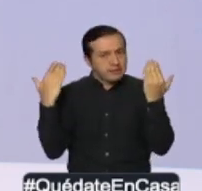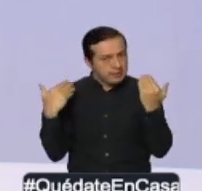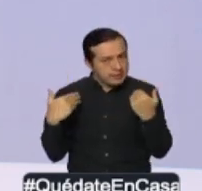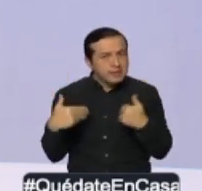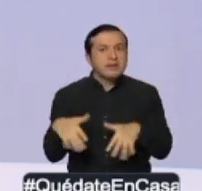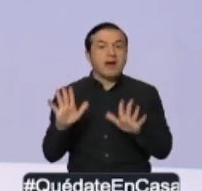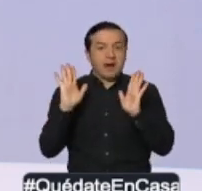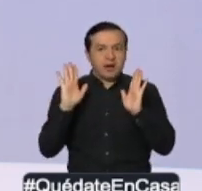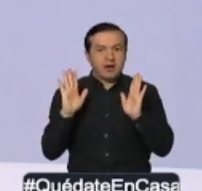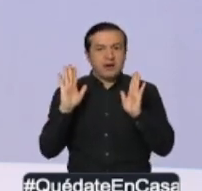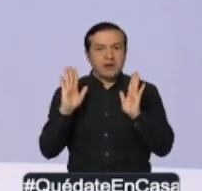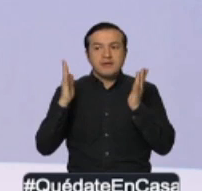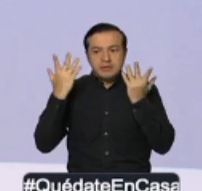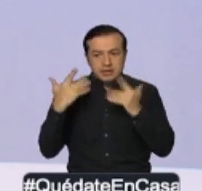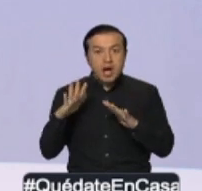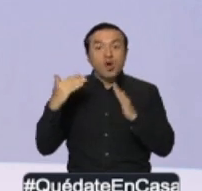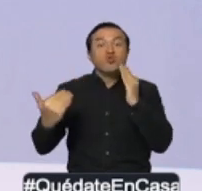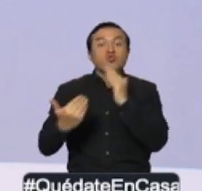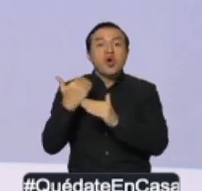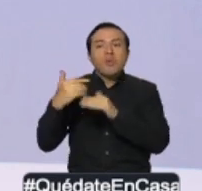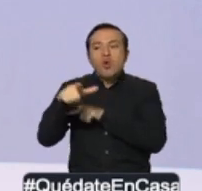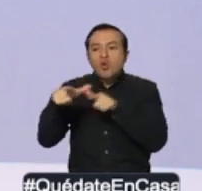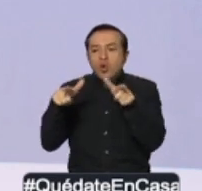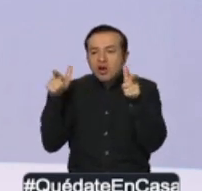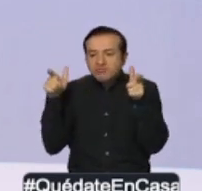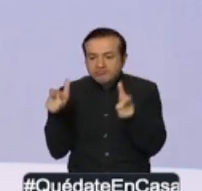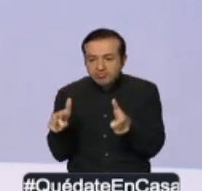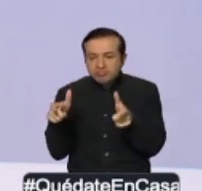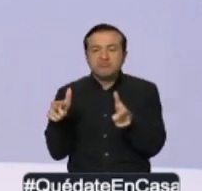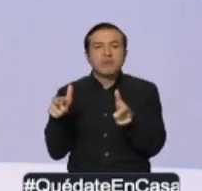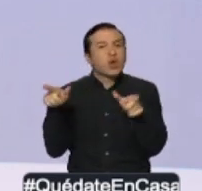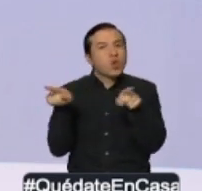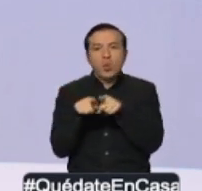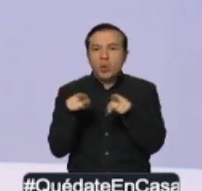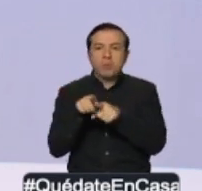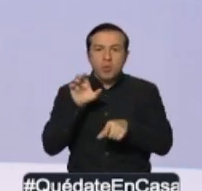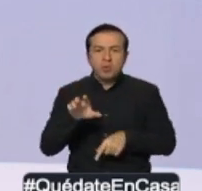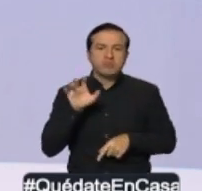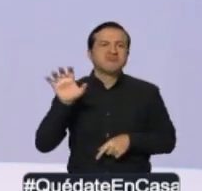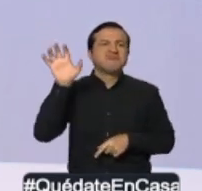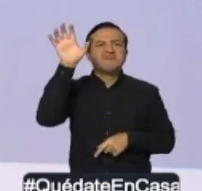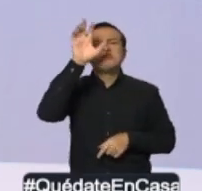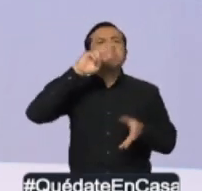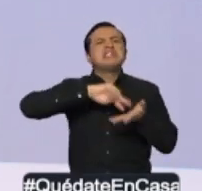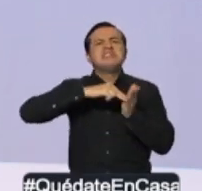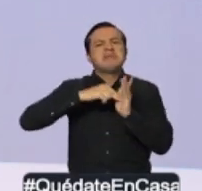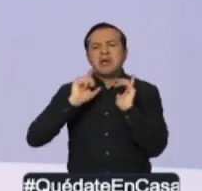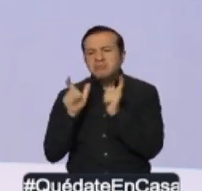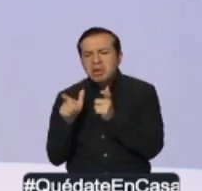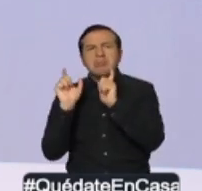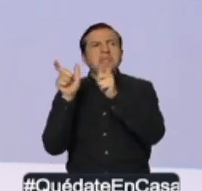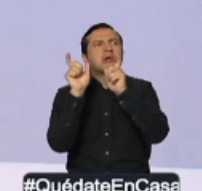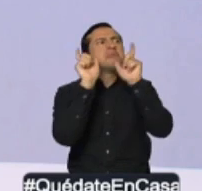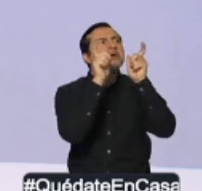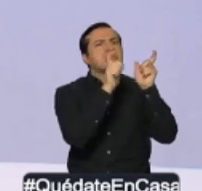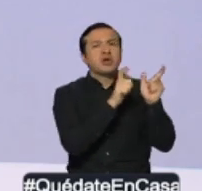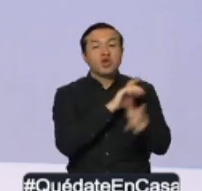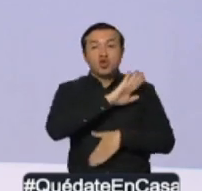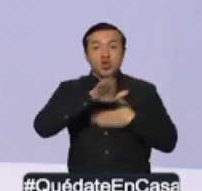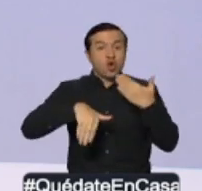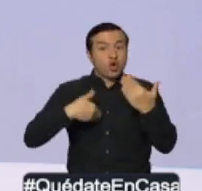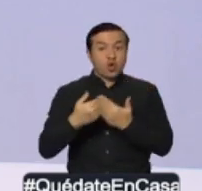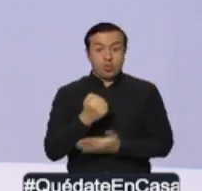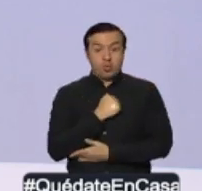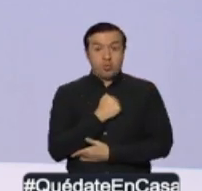instalar este último puesto de mando y seguiremos haciendo en el resto de provincias. ¿Qué significa esto? Que todos los recursos que